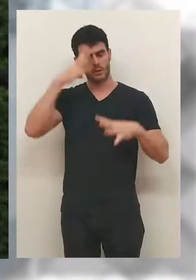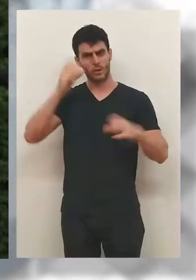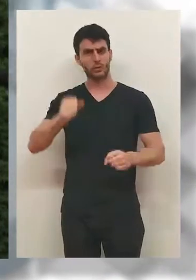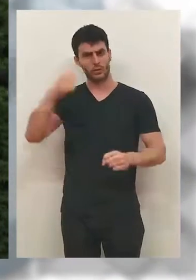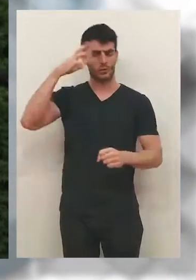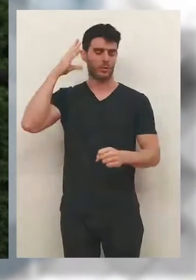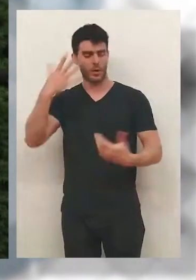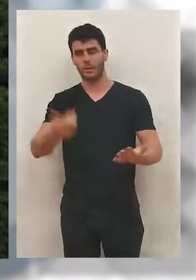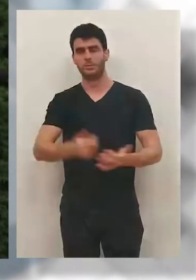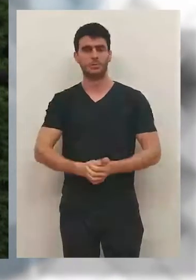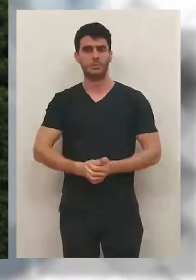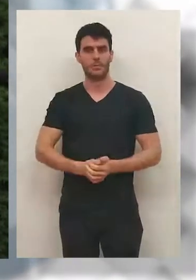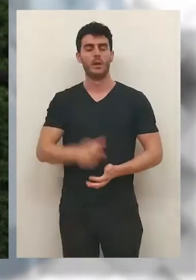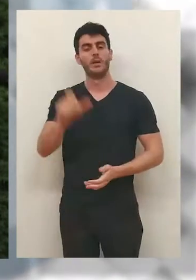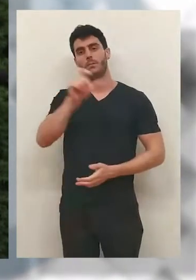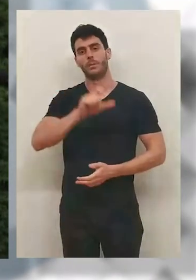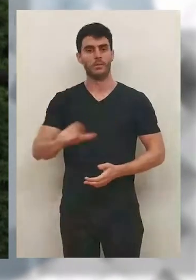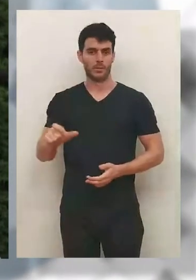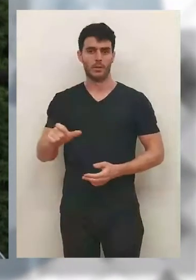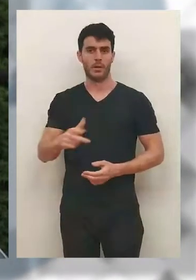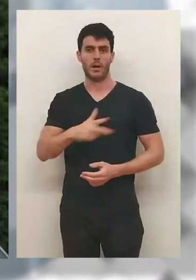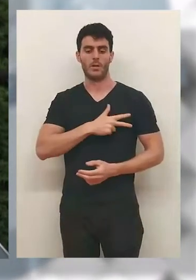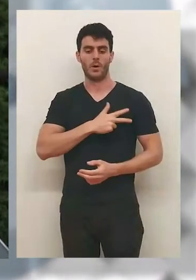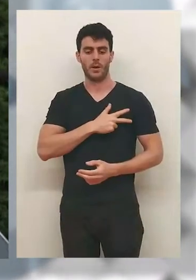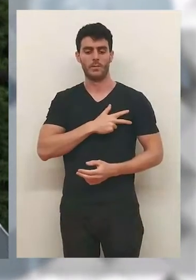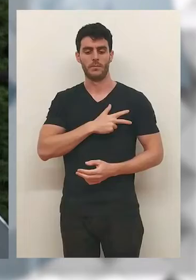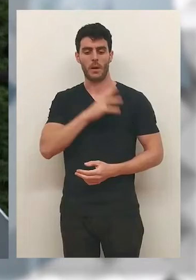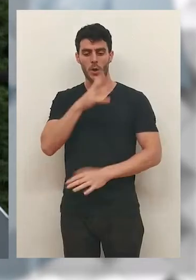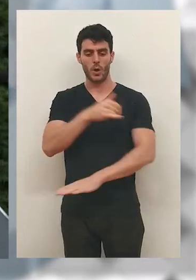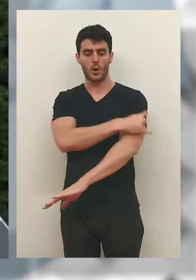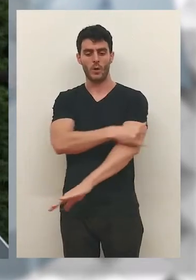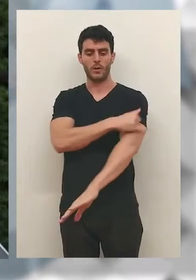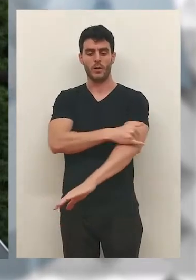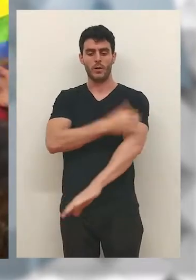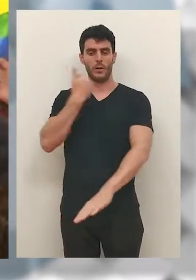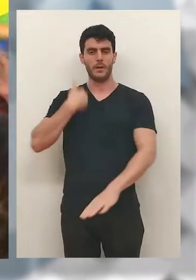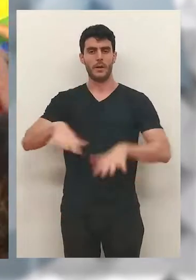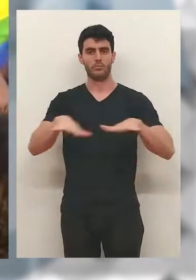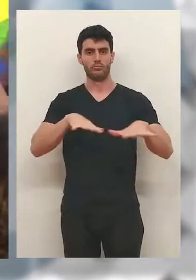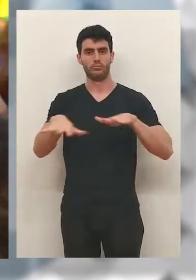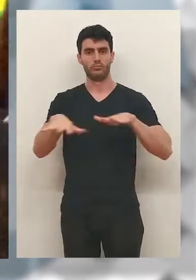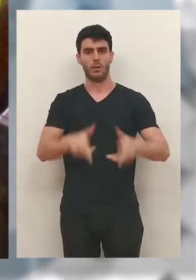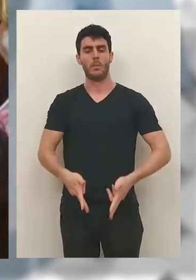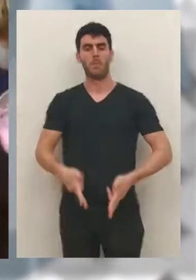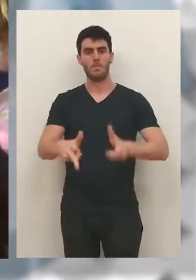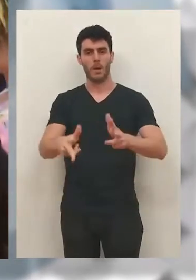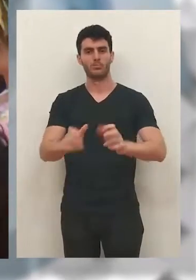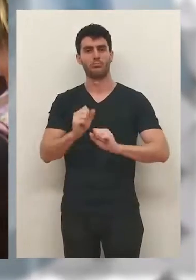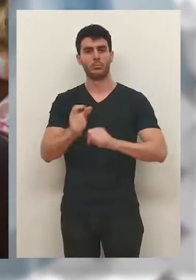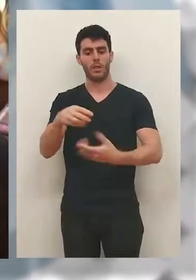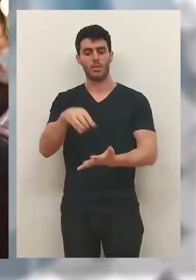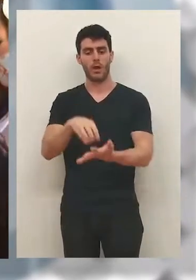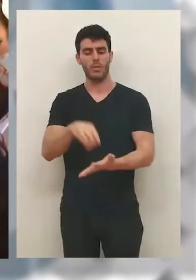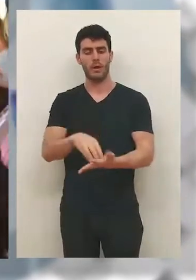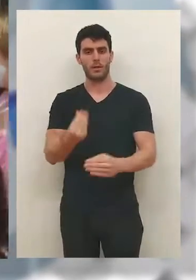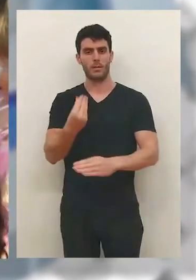psicólogos, sexólogos o sexólogas, personal de la abogacía. Y es que el gobierno regional ya ha puesto en